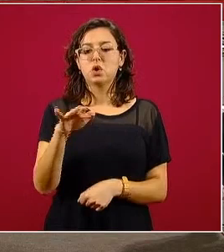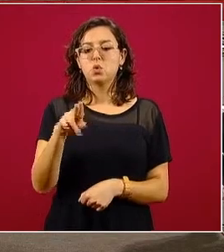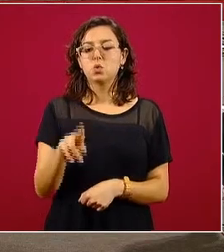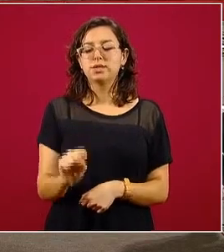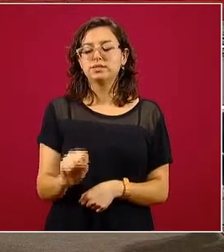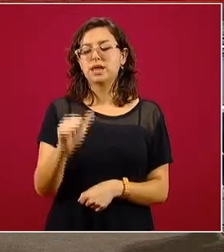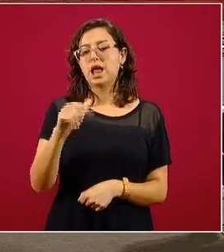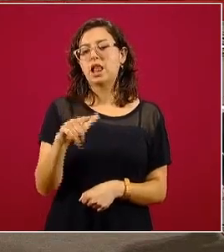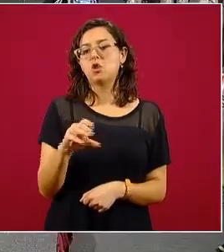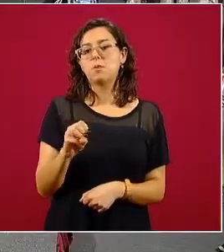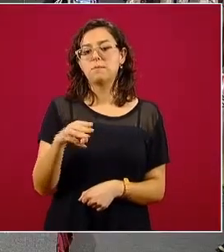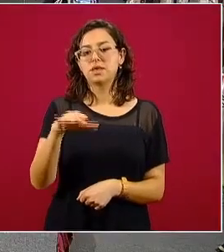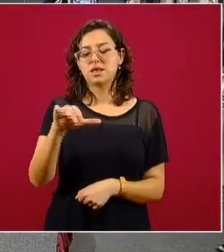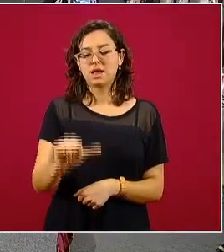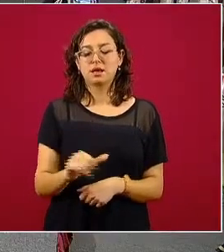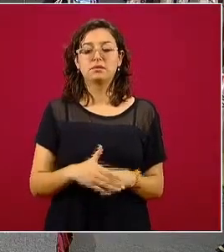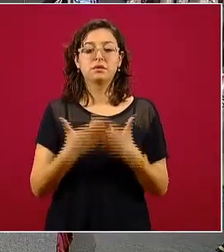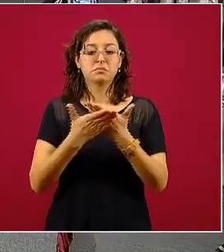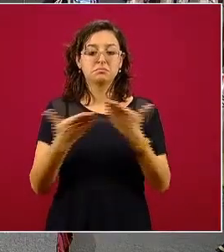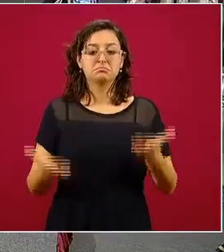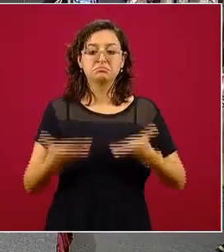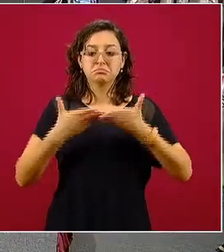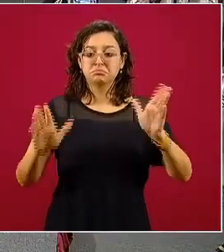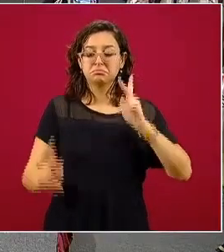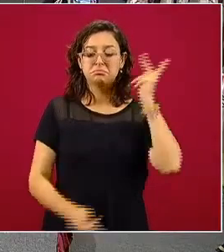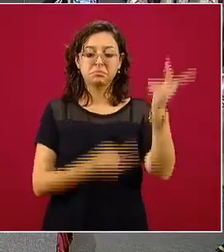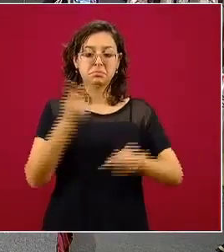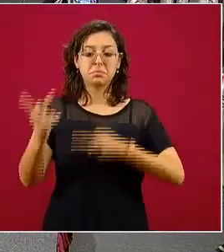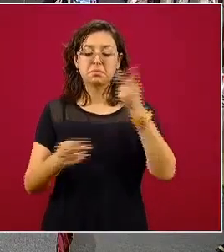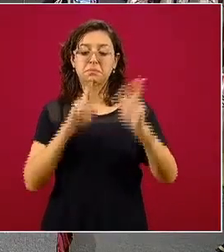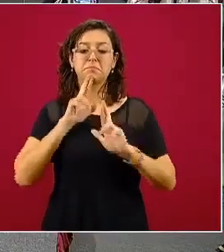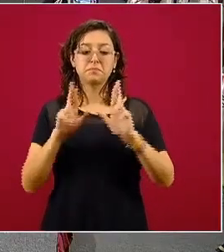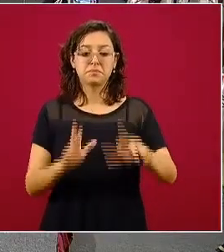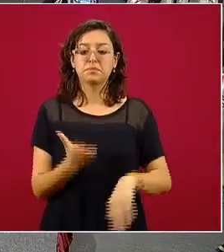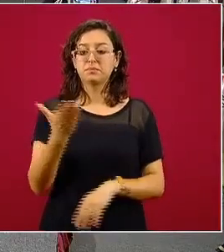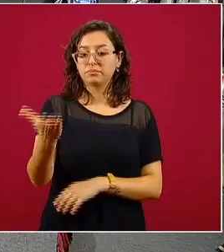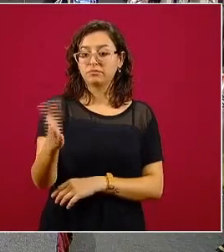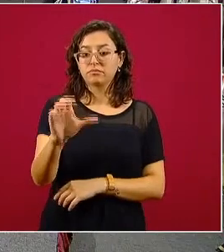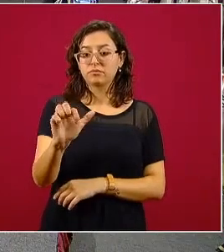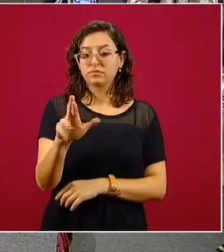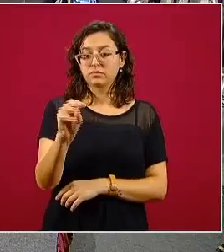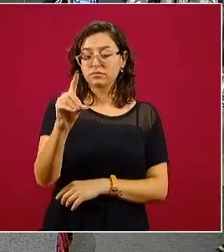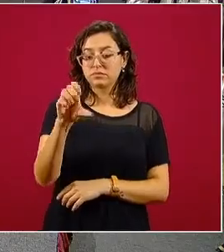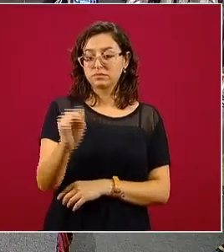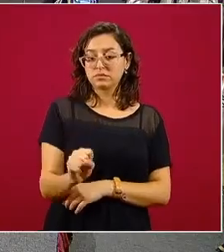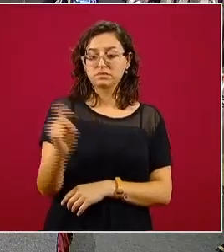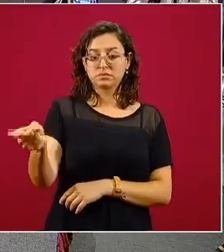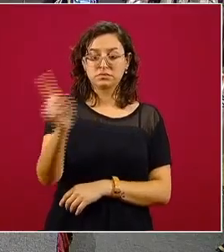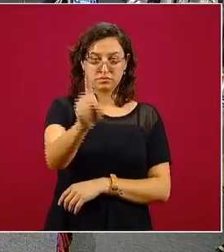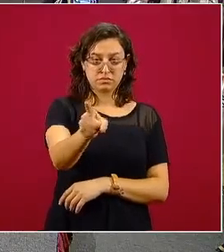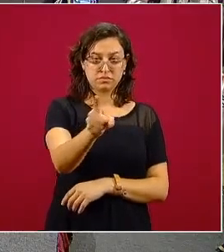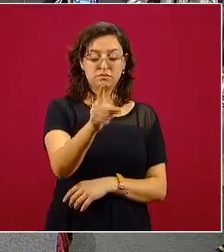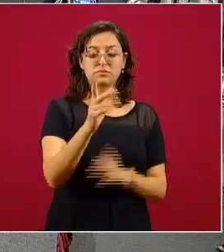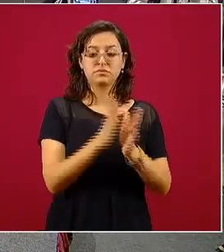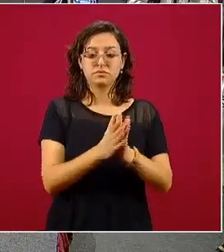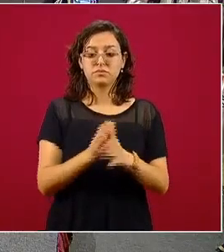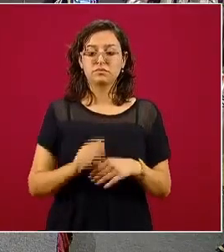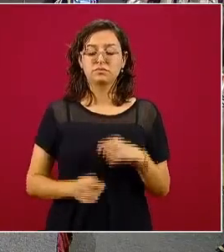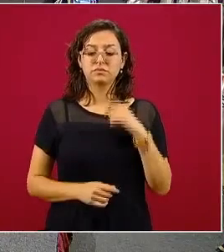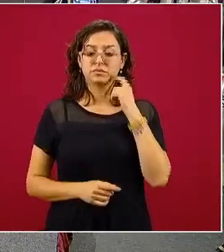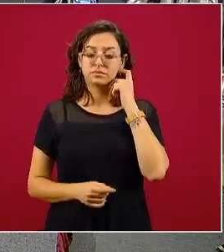de la Secretaría de Salud. Pues abrimos a preguntas y respuestas. Usted, Carlos, allá usted también, por favor. Hola.